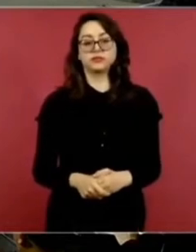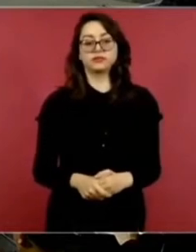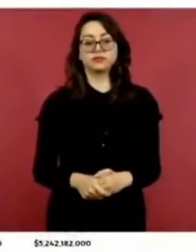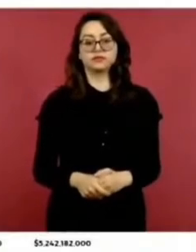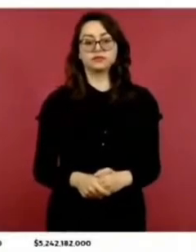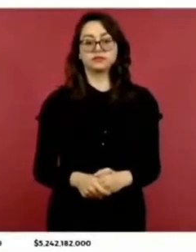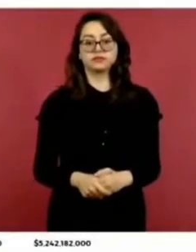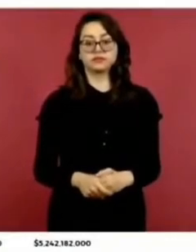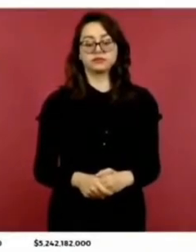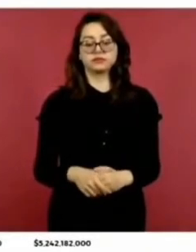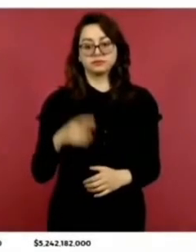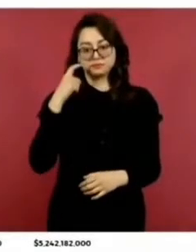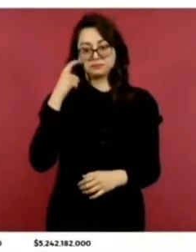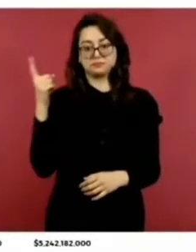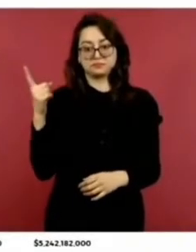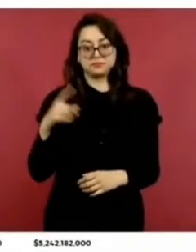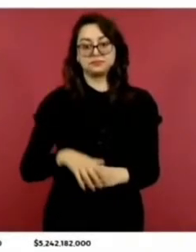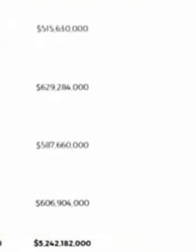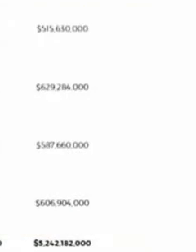Seiscientos tres.